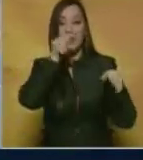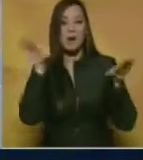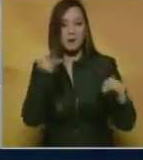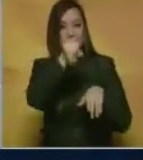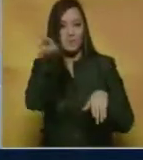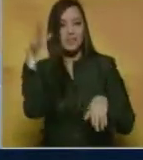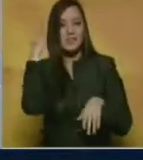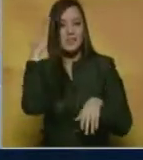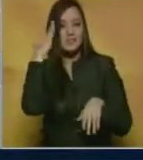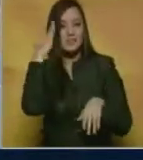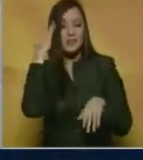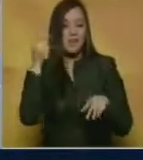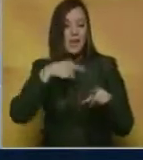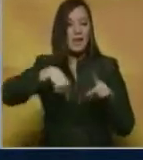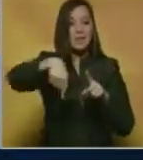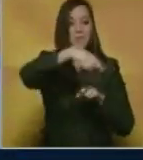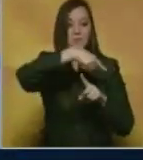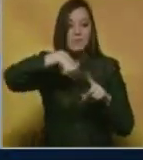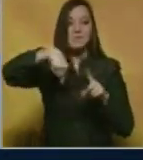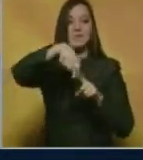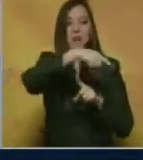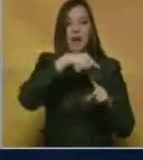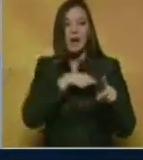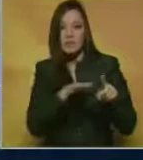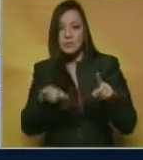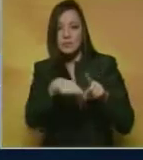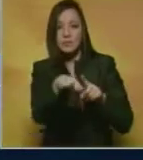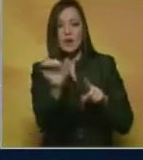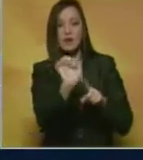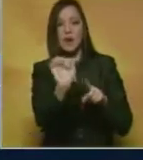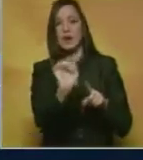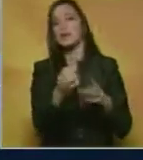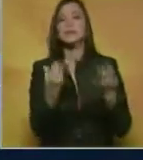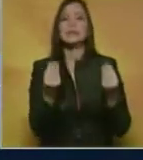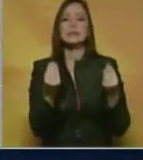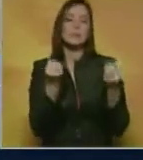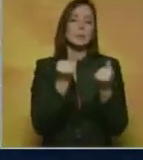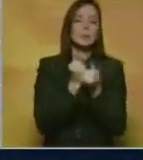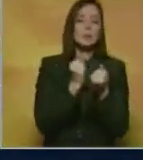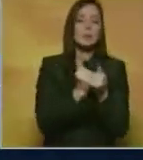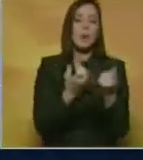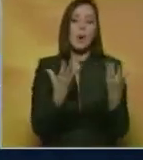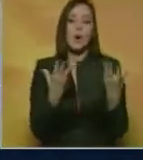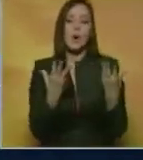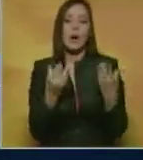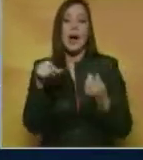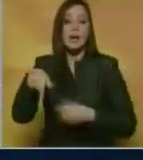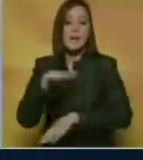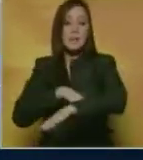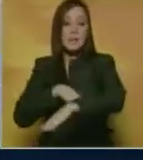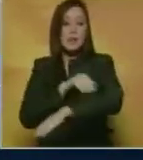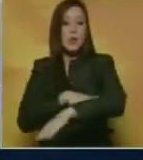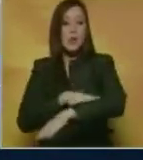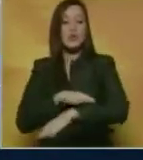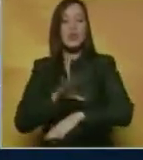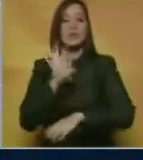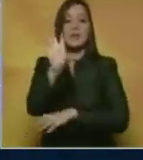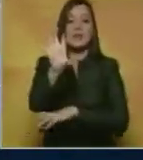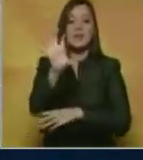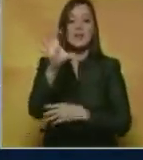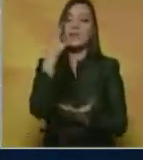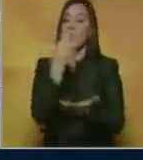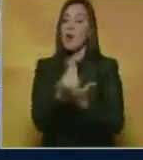saben que es la obra de movilidad más reclamada por la población de Barcelona y del Estado de Anzuategui.